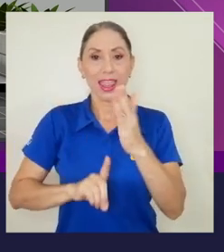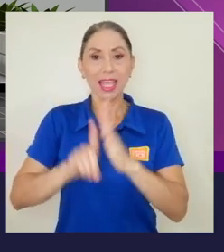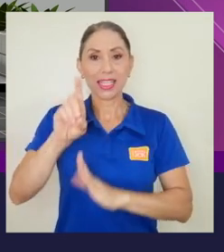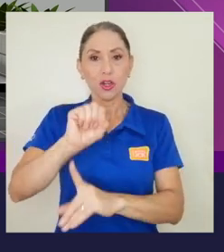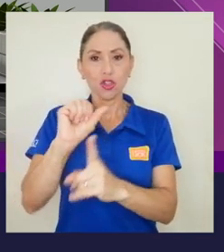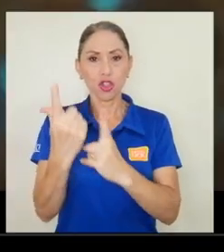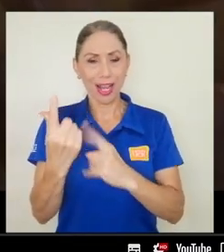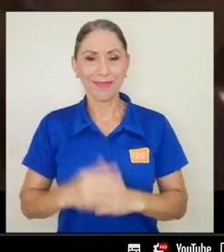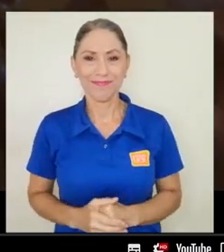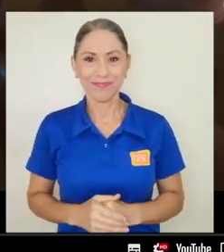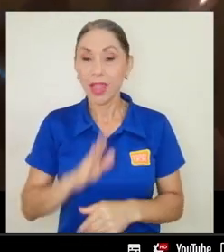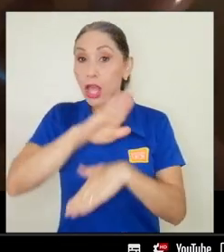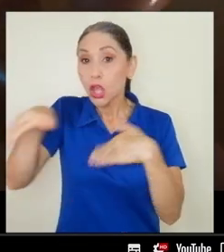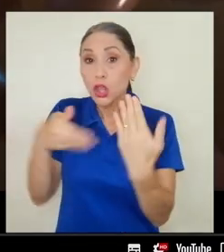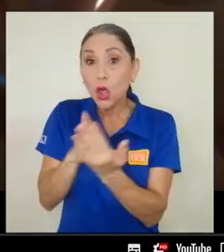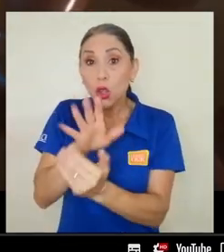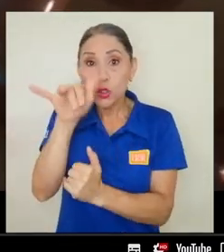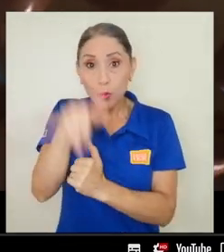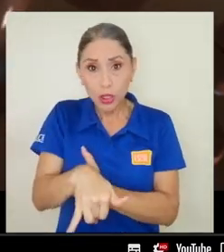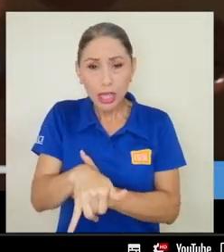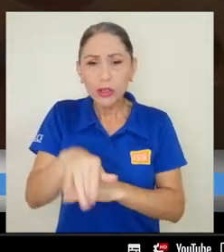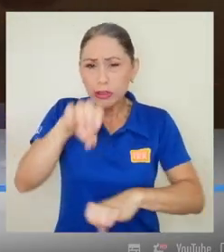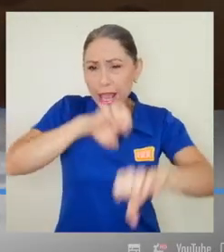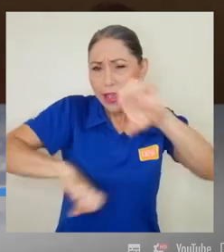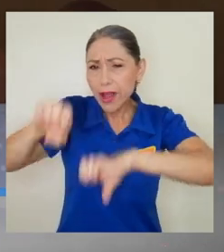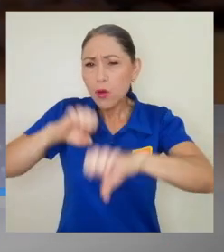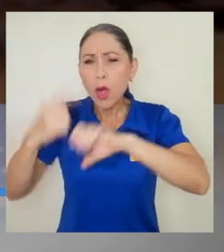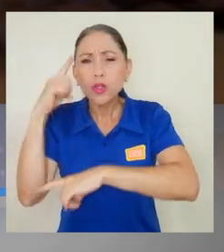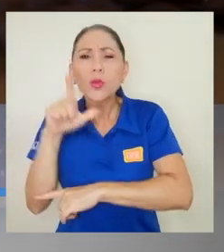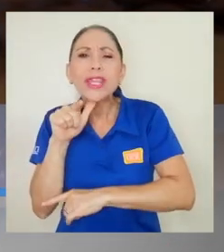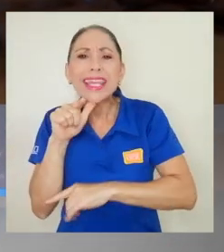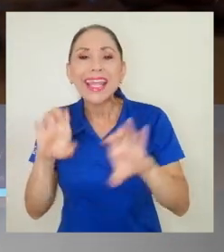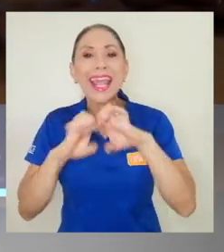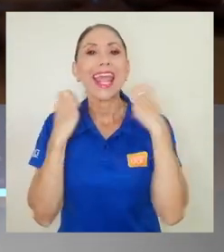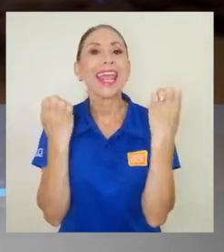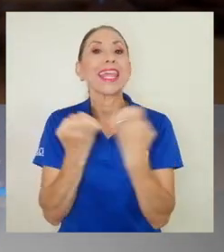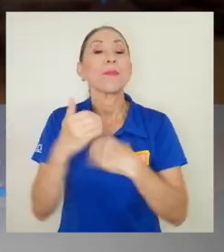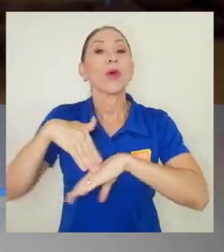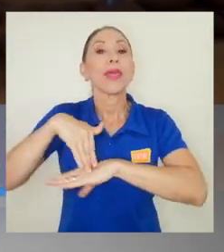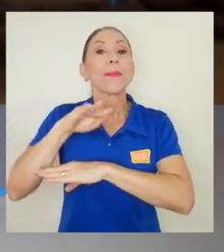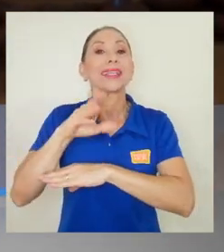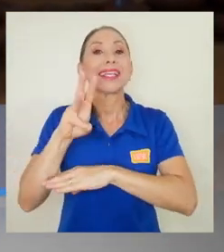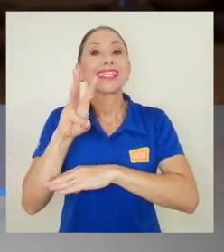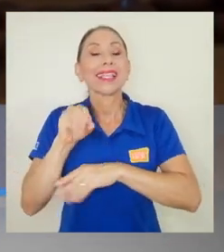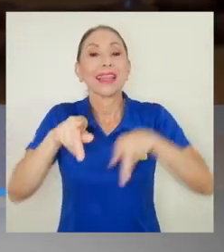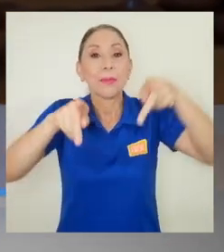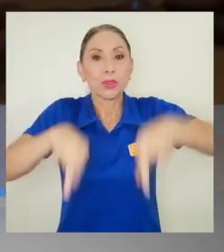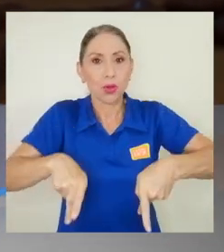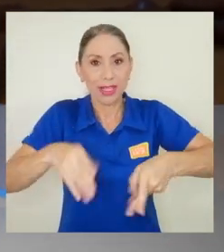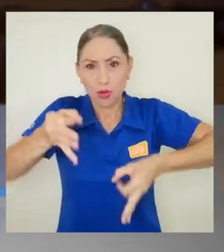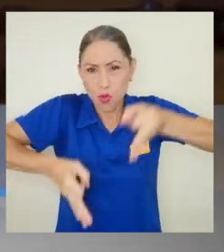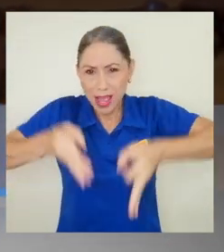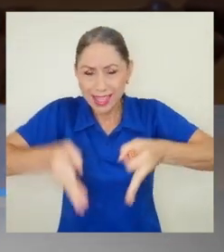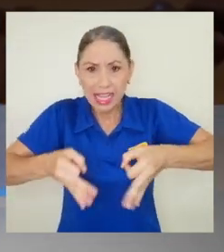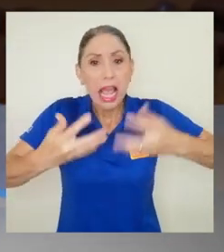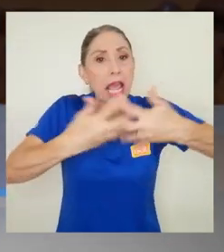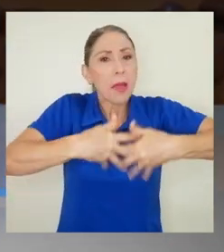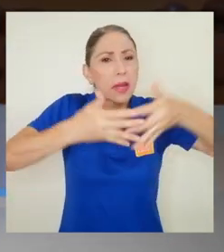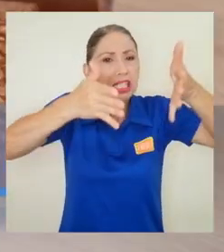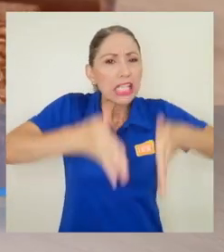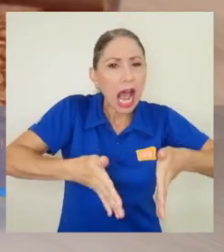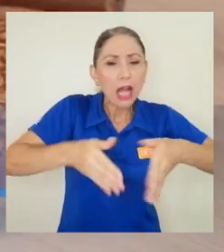desarrollo social. Todos los proyectos fueron evaluados por un equipo de más de 60 jurados conformado por empresarios,